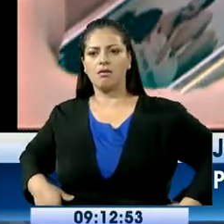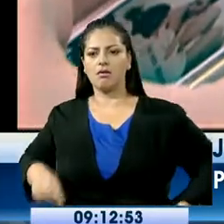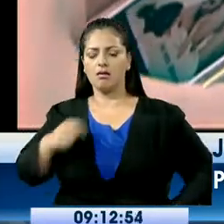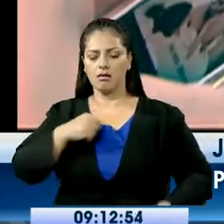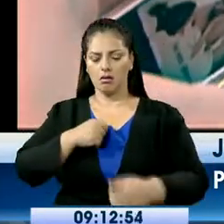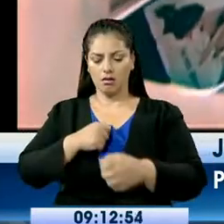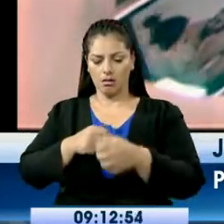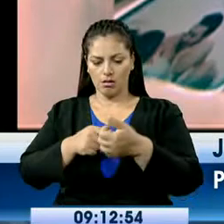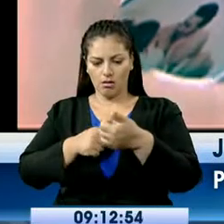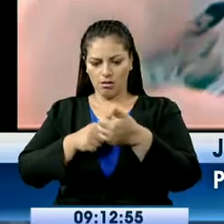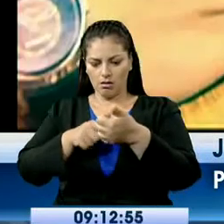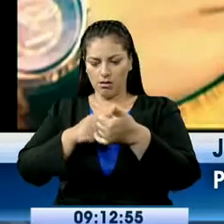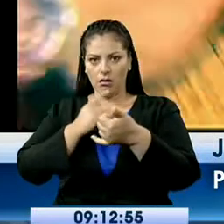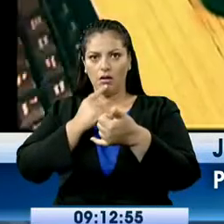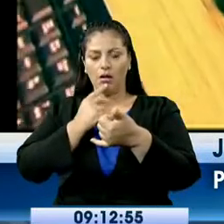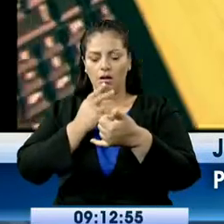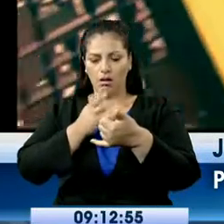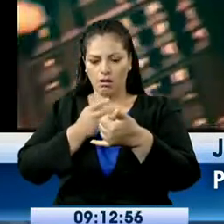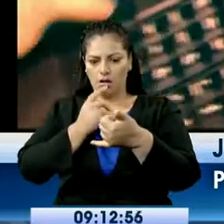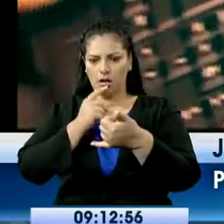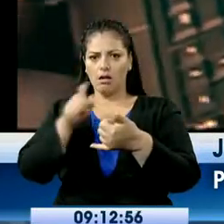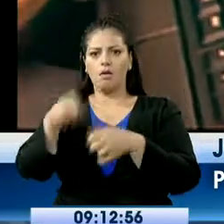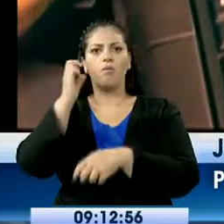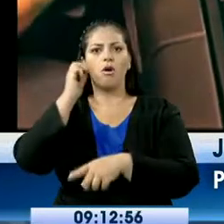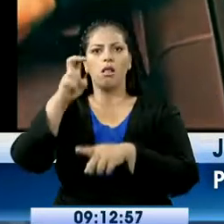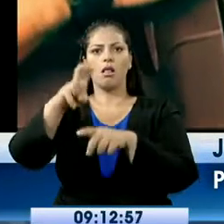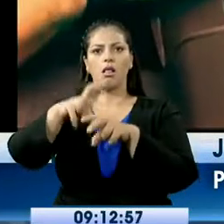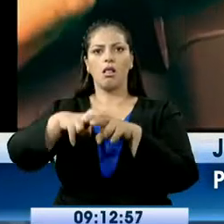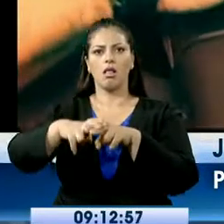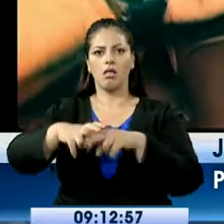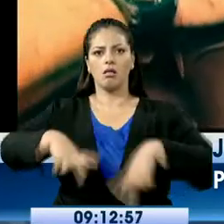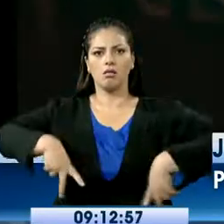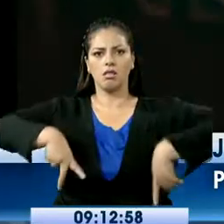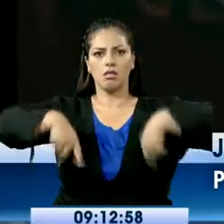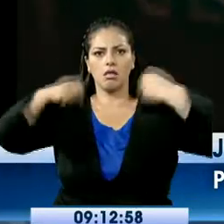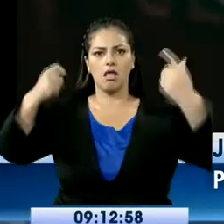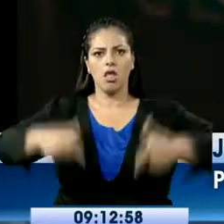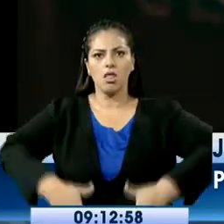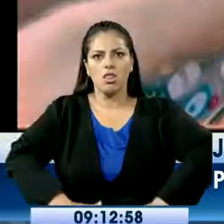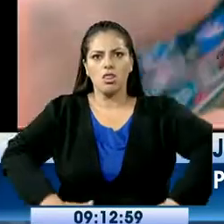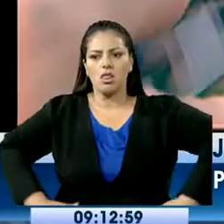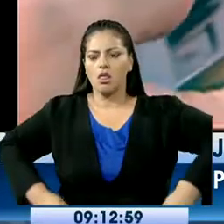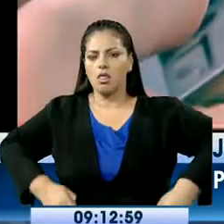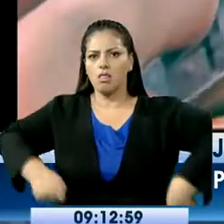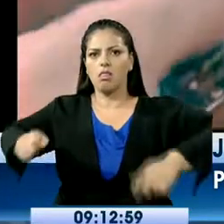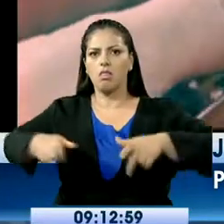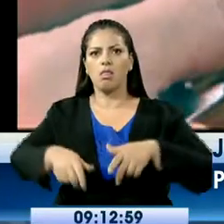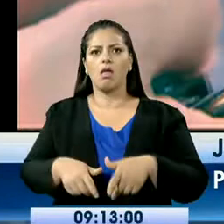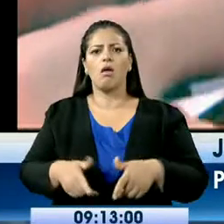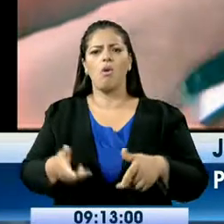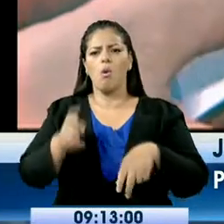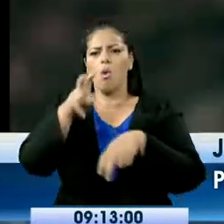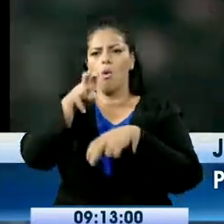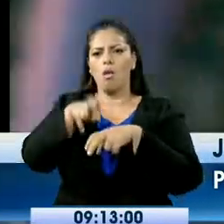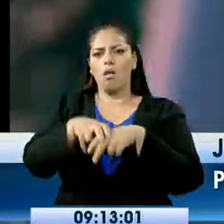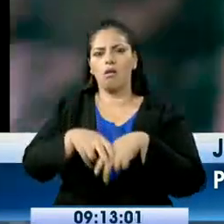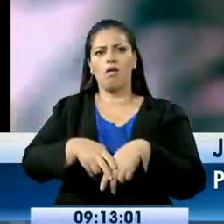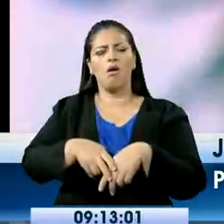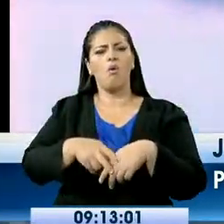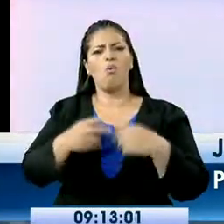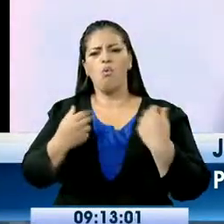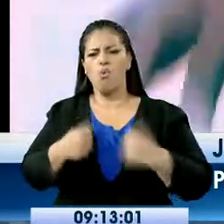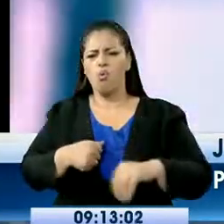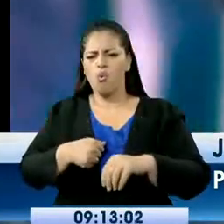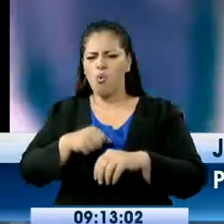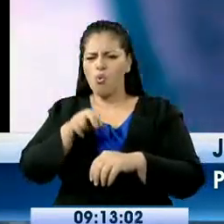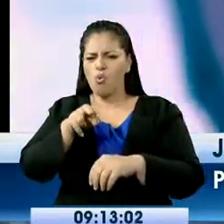fijar la toma. A lo que ella se siente, se termina de sacar el interior y me dice que le enseñe mi parte íntima. Dice que se